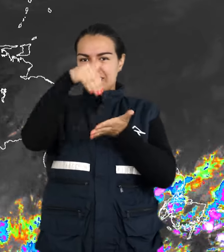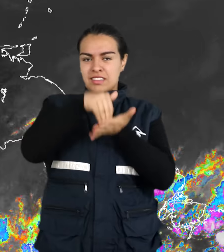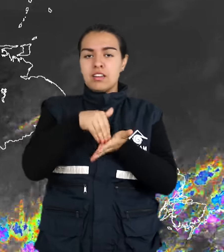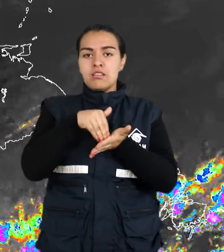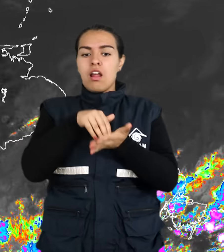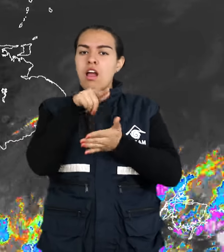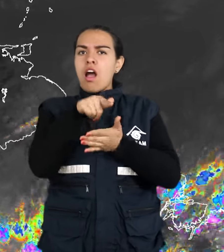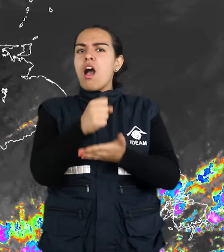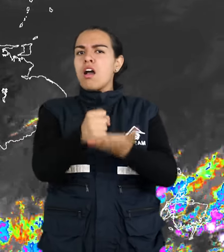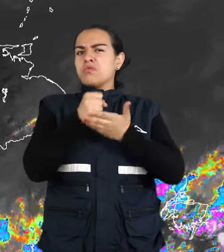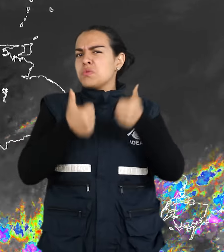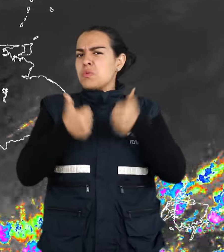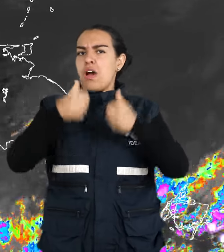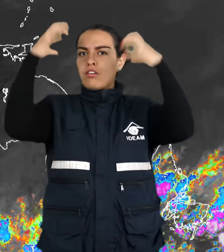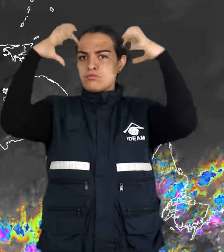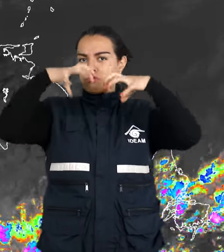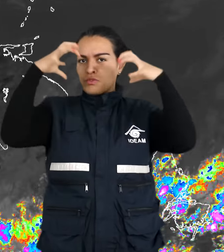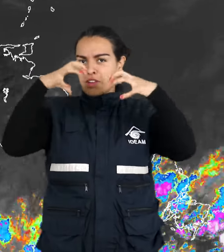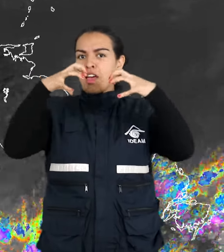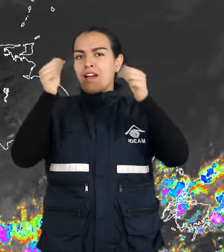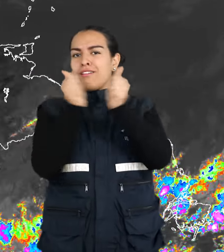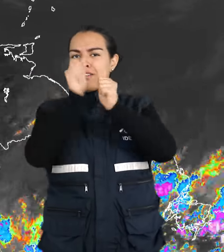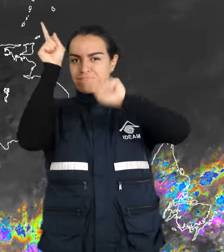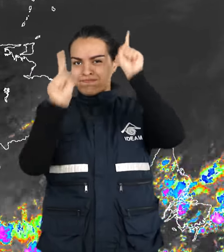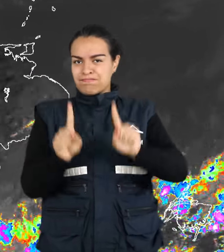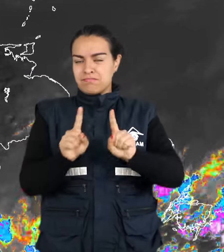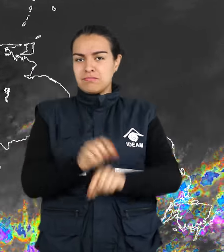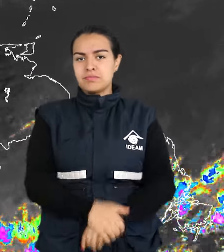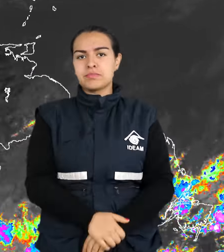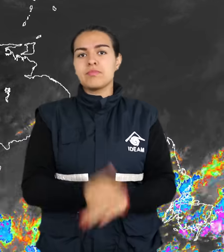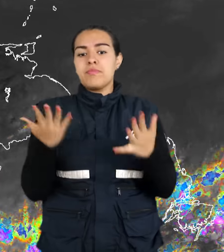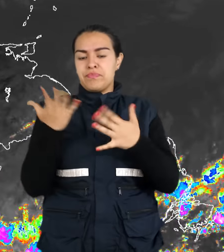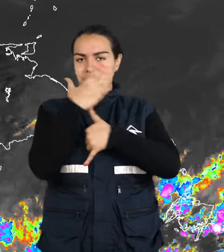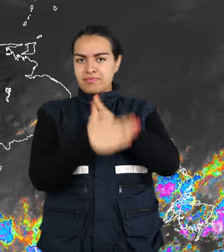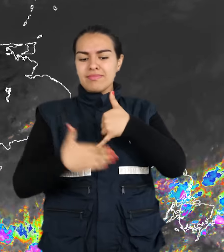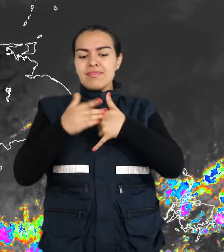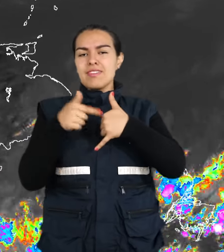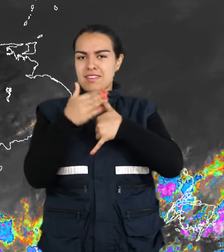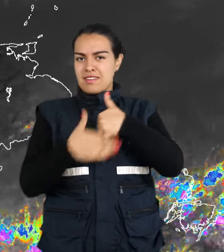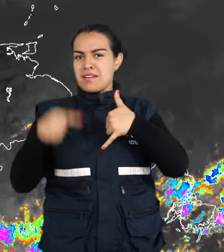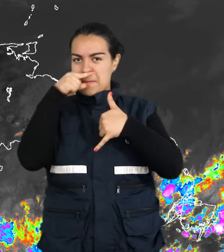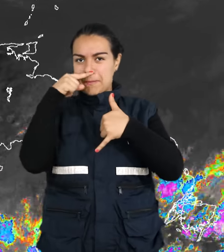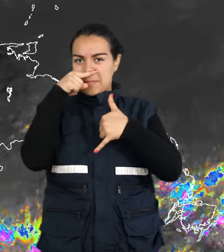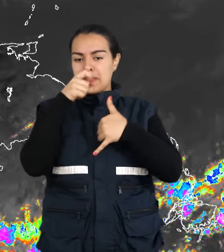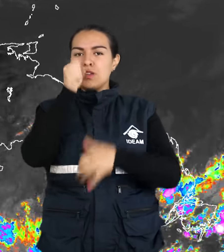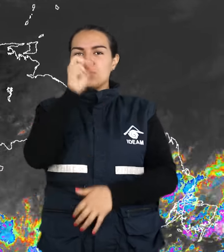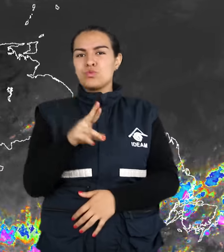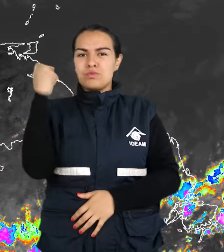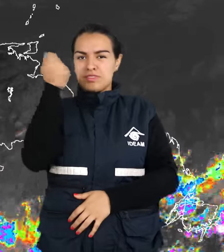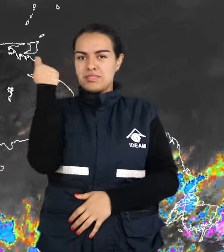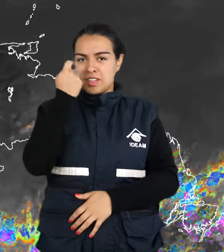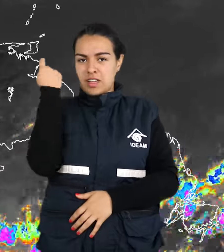ha favorecido algunas lluvias acompañadas inclusive de tormentas eléctricas en amplios sectores de la región amazónica, sur de los llanos